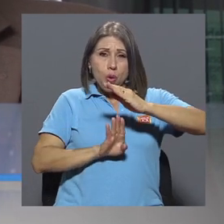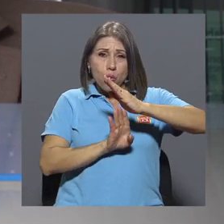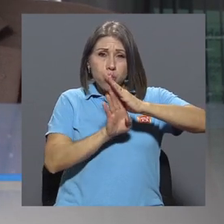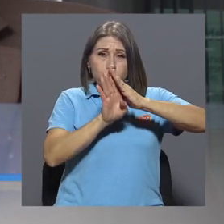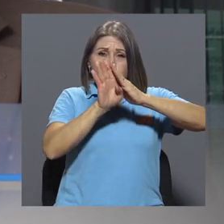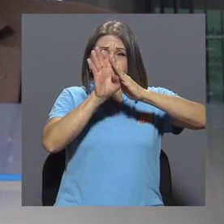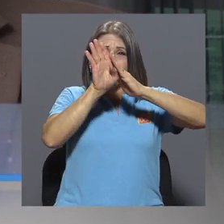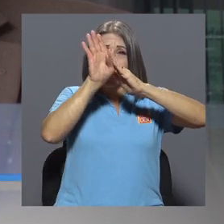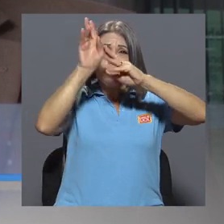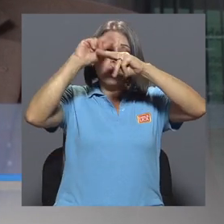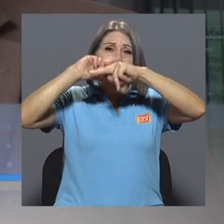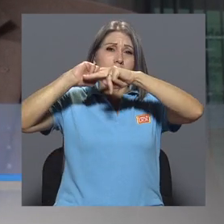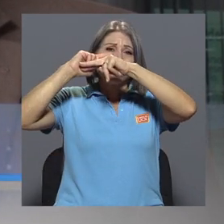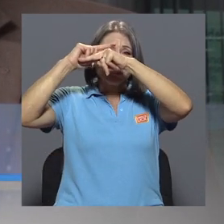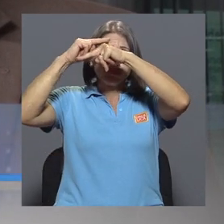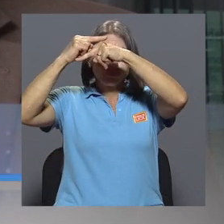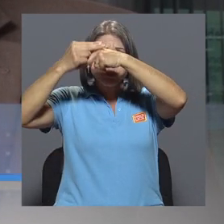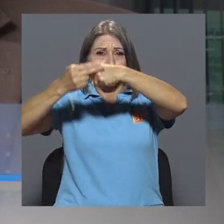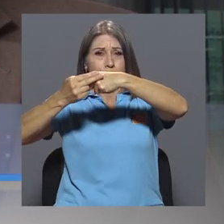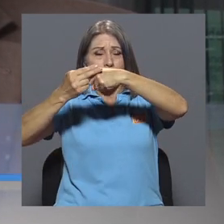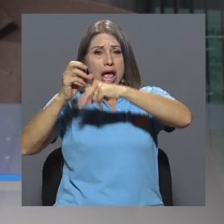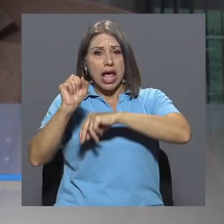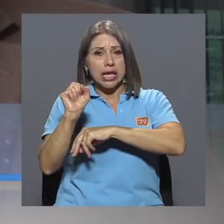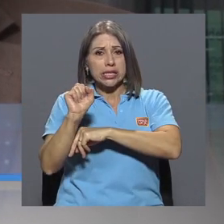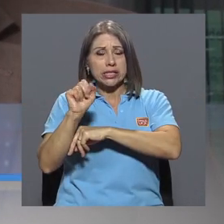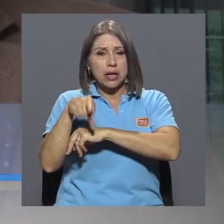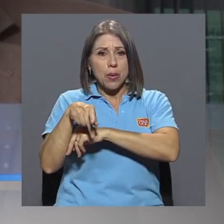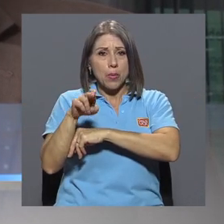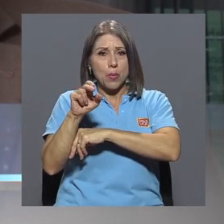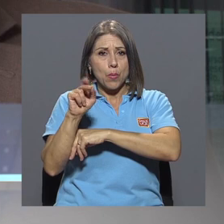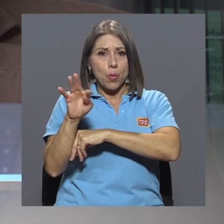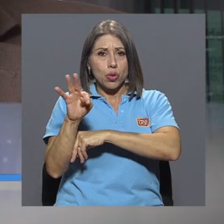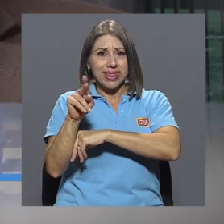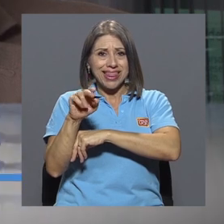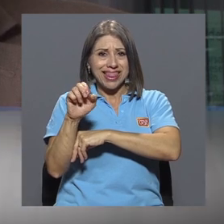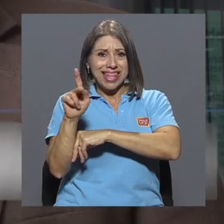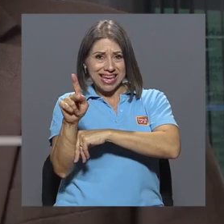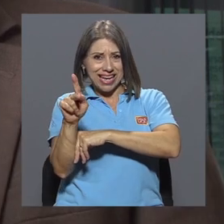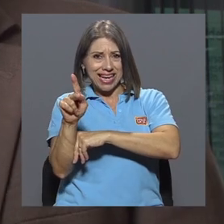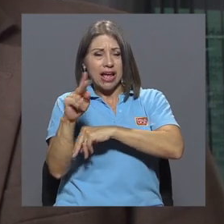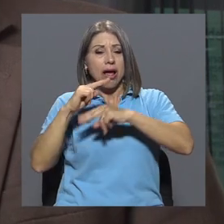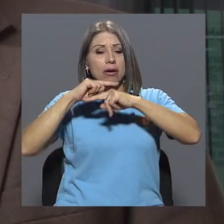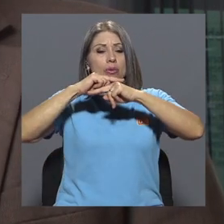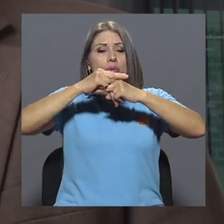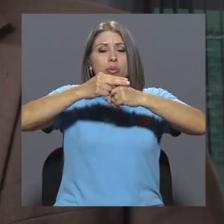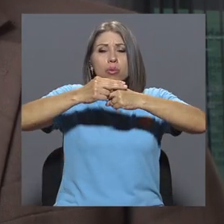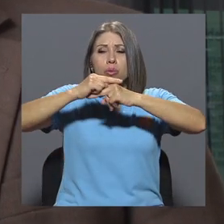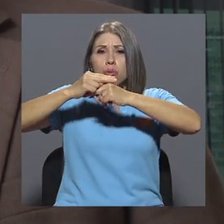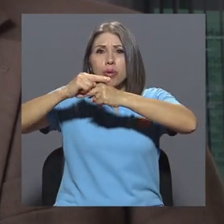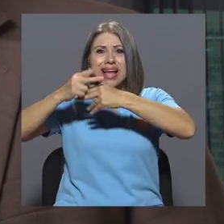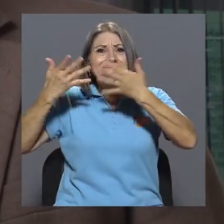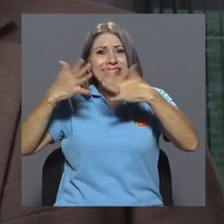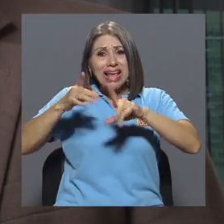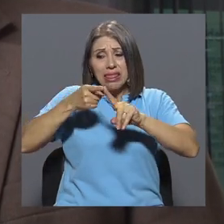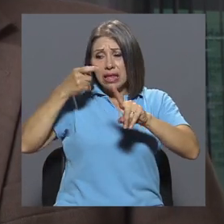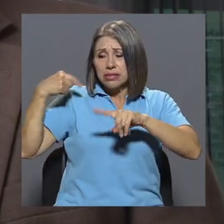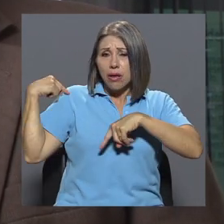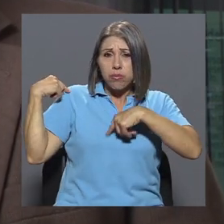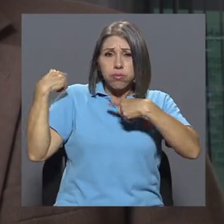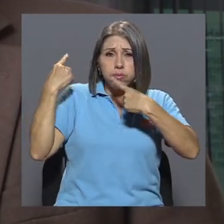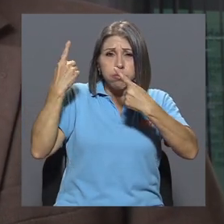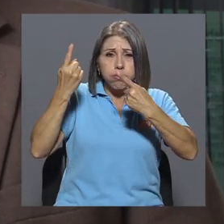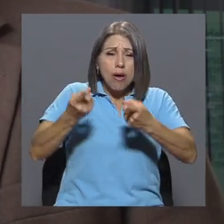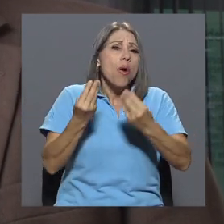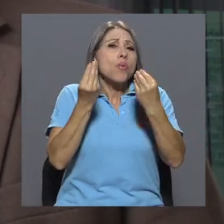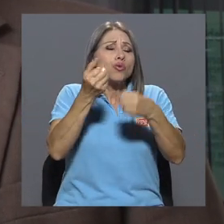generado una gran cantidad de misiones espaciales que han empezado a